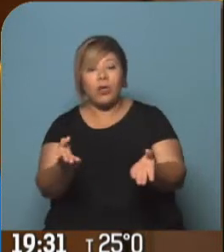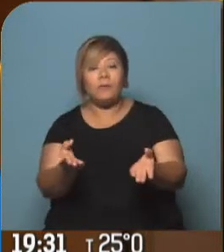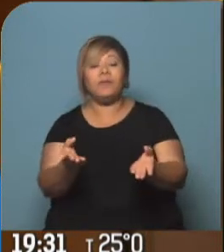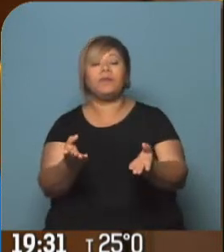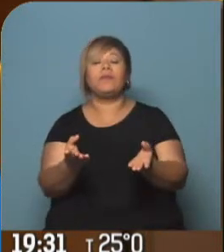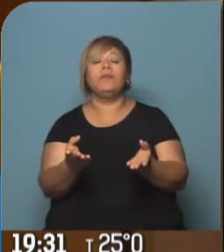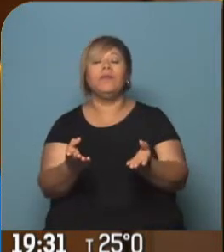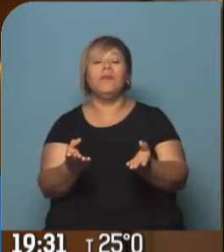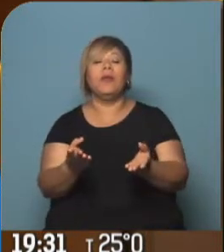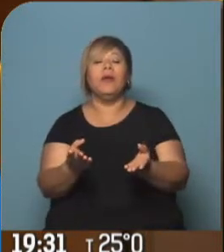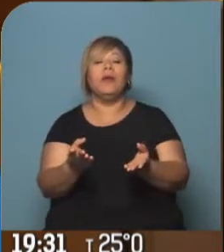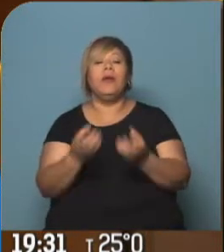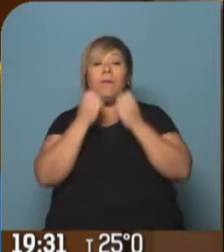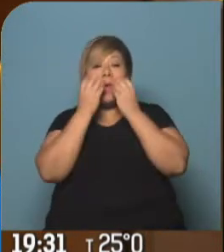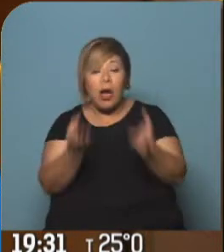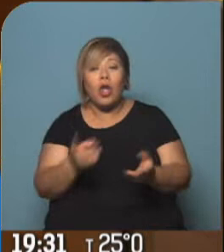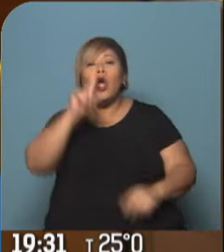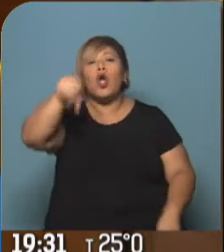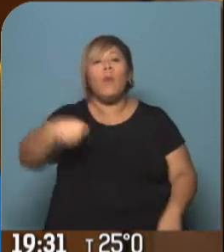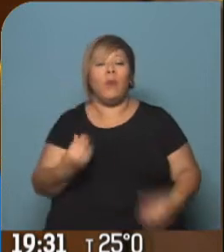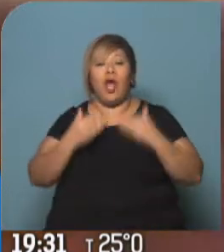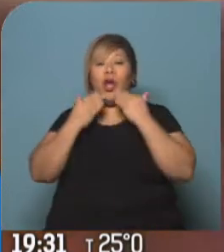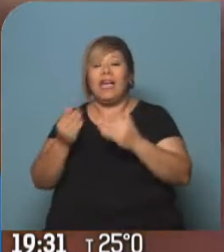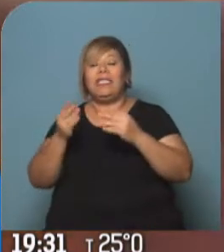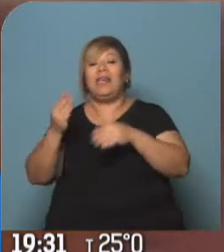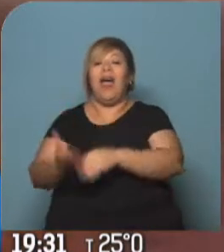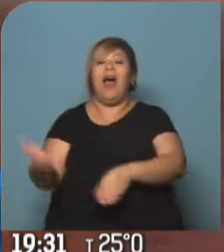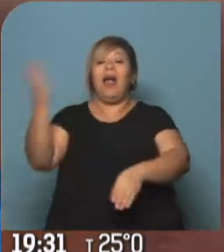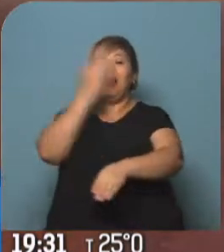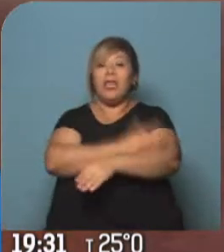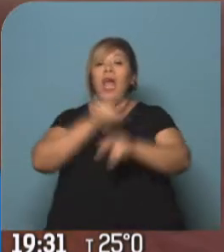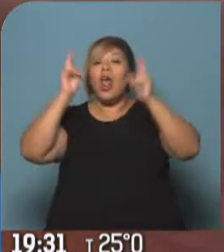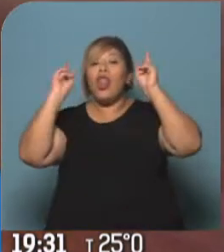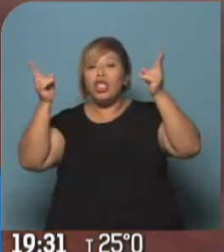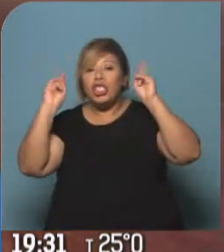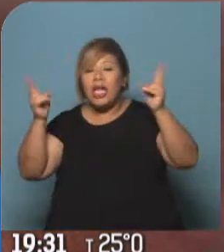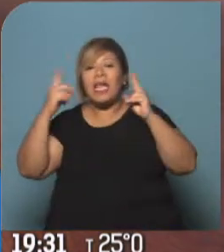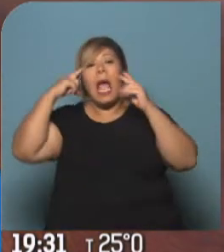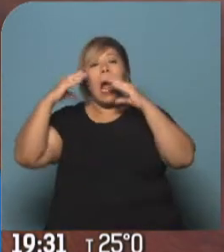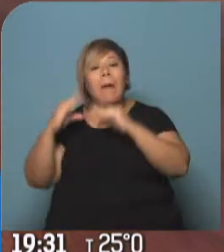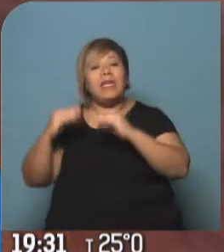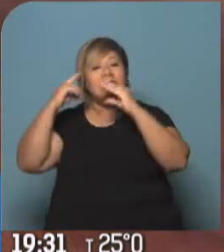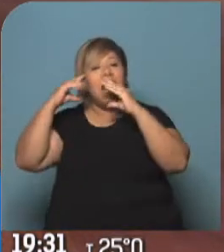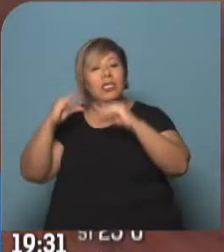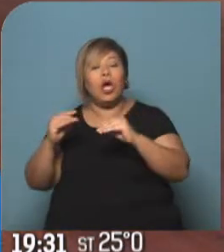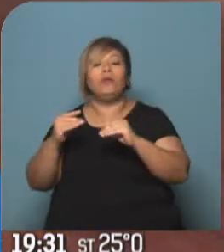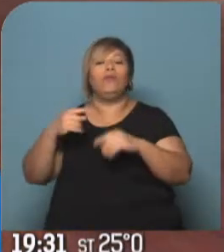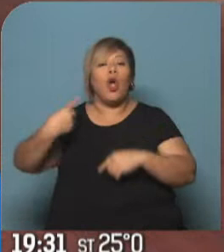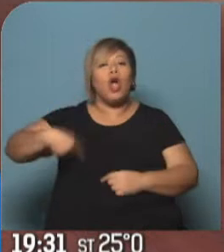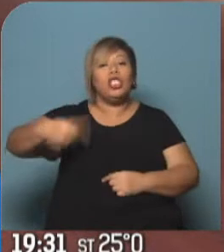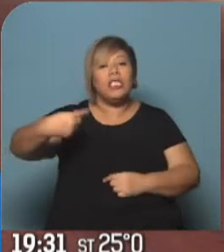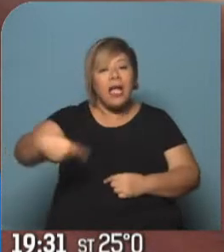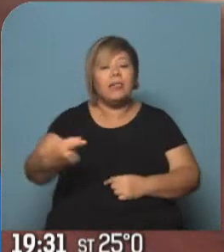durante tres años capacitándose en el área de lengua. Y este abordaje específico para las escuelas de mayor dificultad dieron por